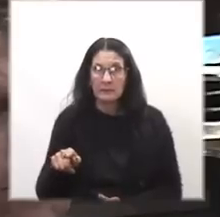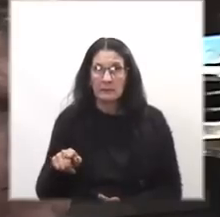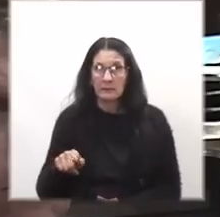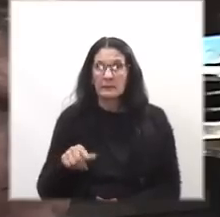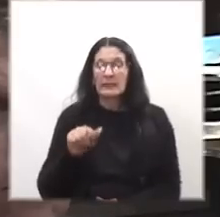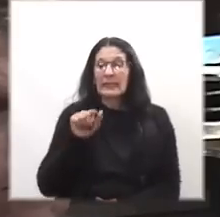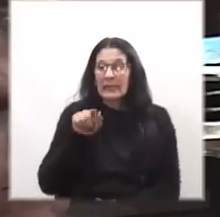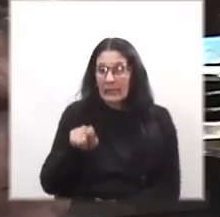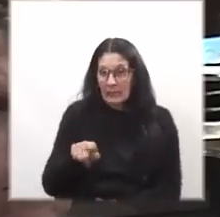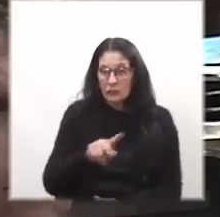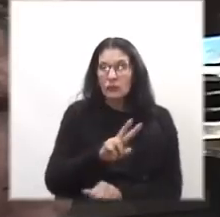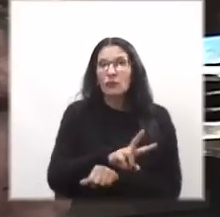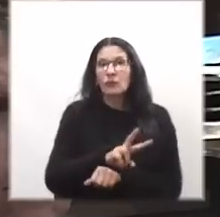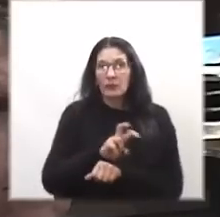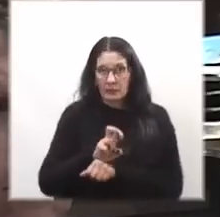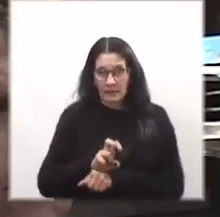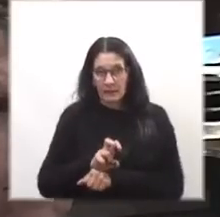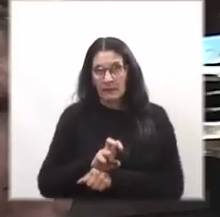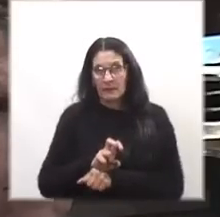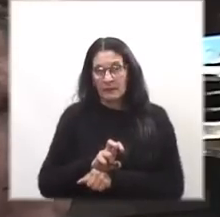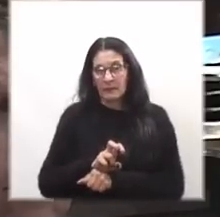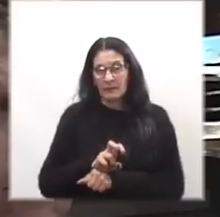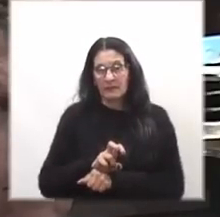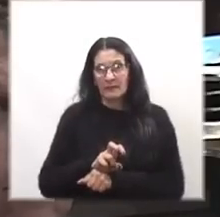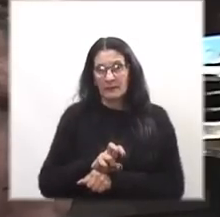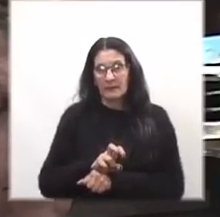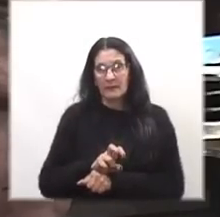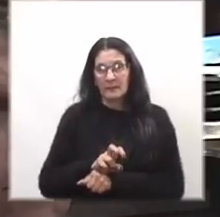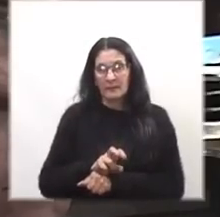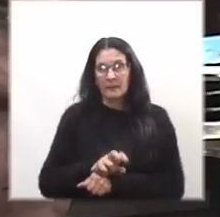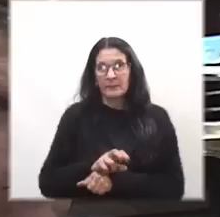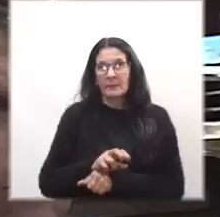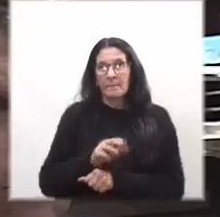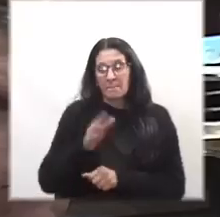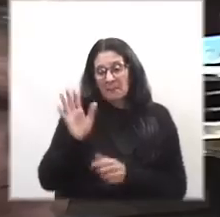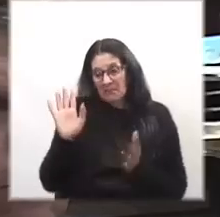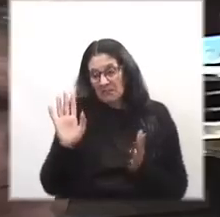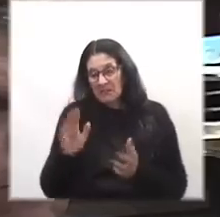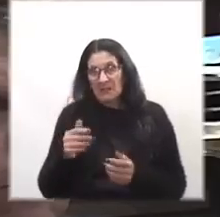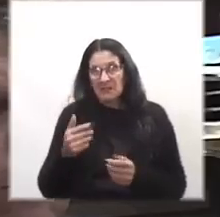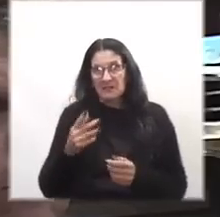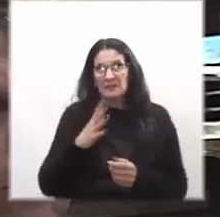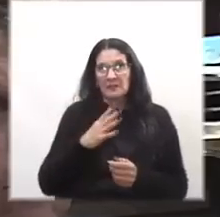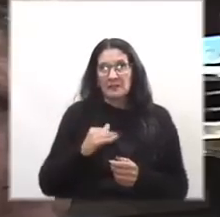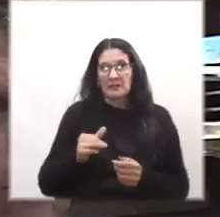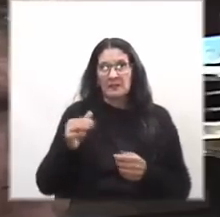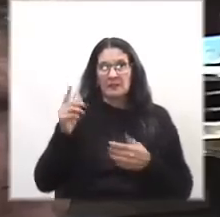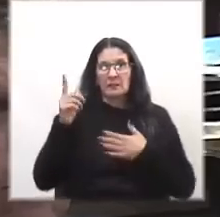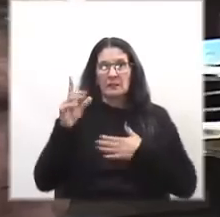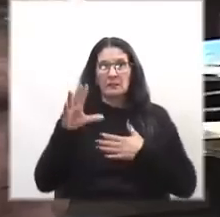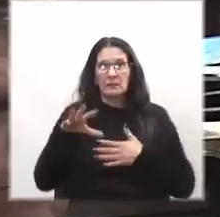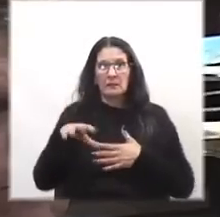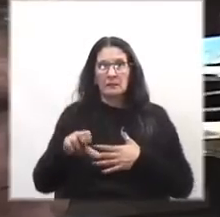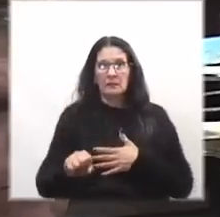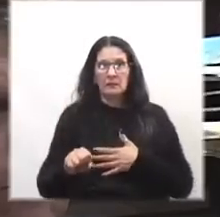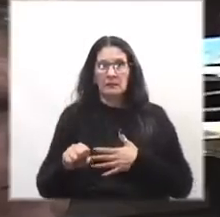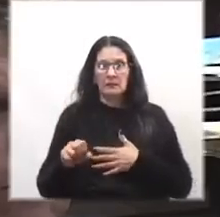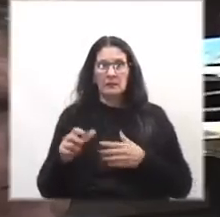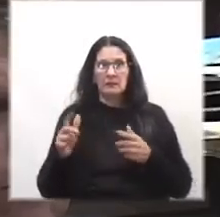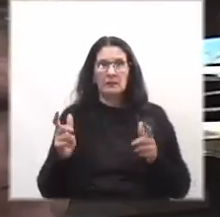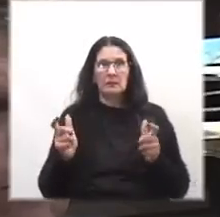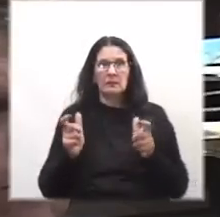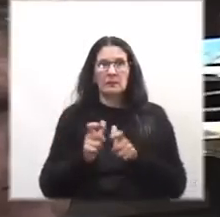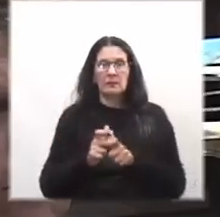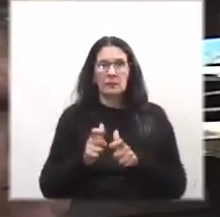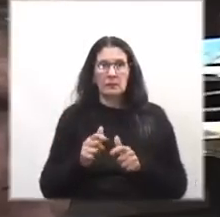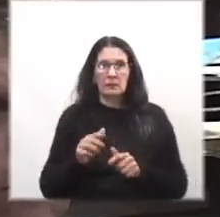Entonces esos fiscales cuando ven lo que están haciendo y tengo los tenemos que ir porque hay un compromiso que el Partido Nacional tiene una reunión que no voy a